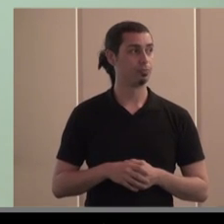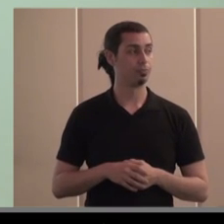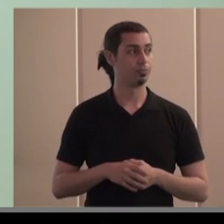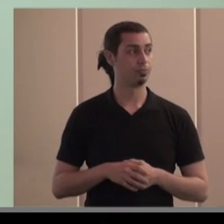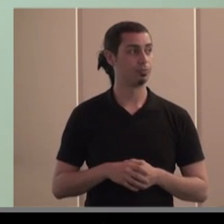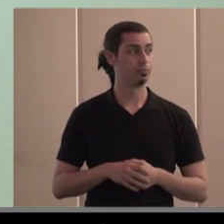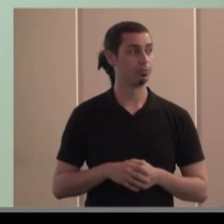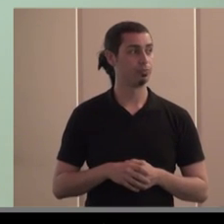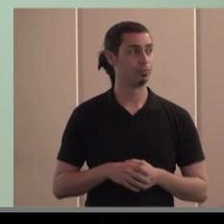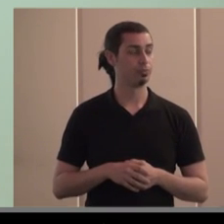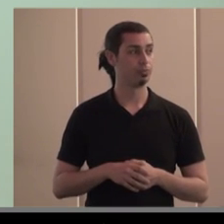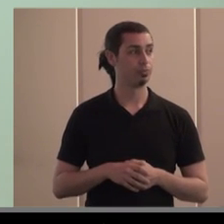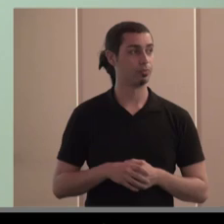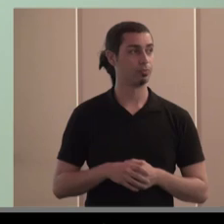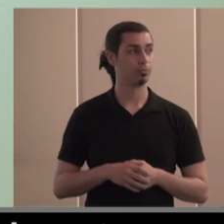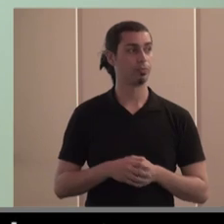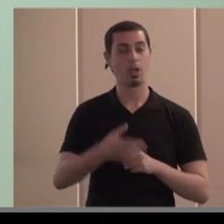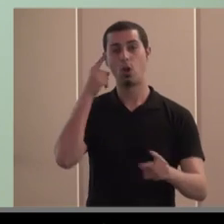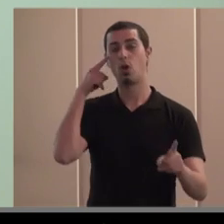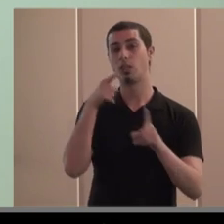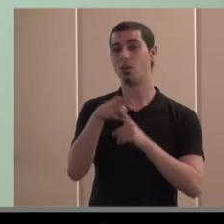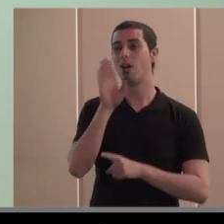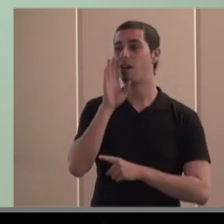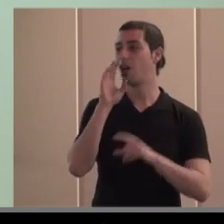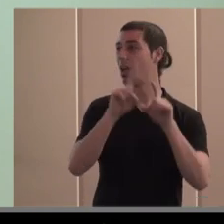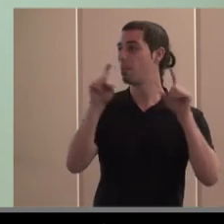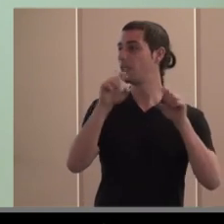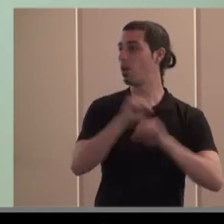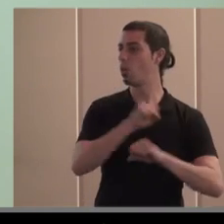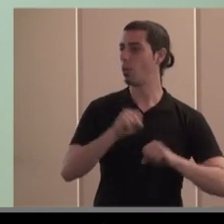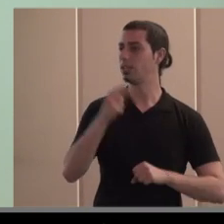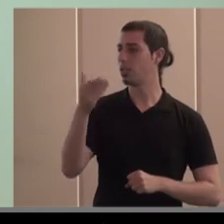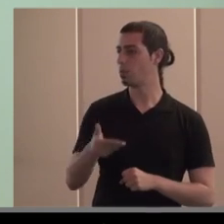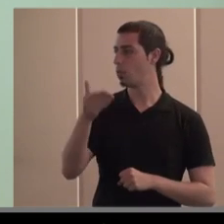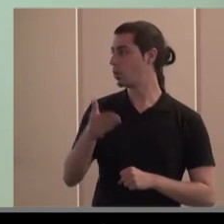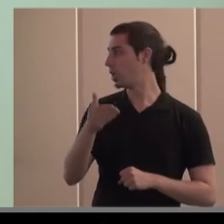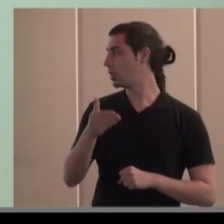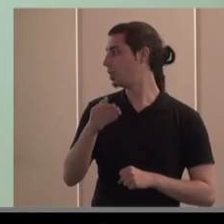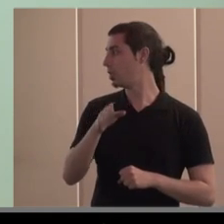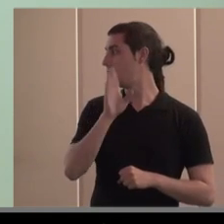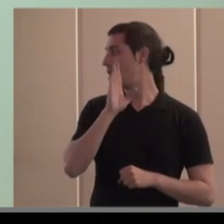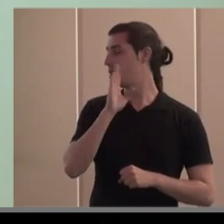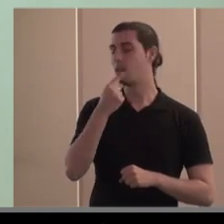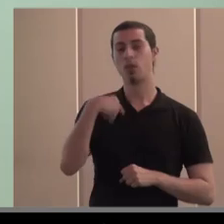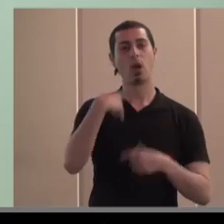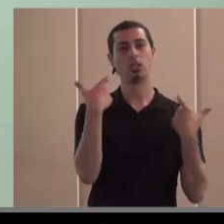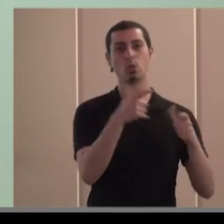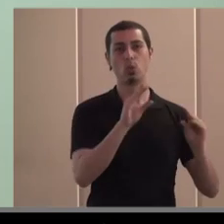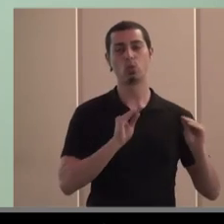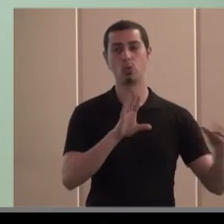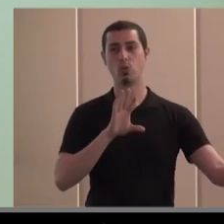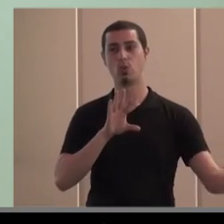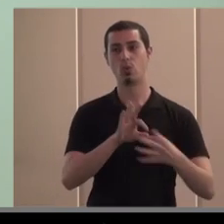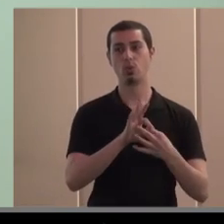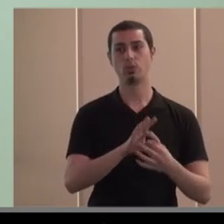como como habéis visto son empresas grandes importantes que algunas de ellas lideran su sector y